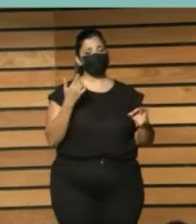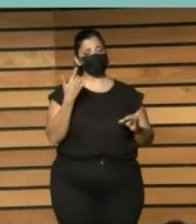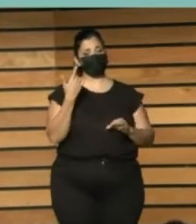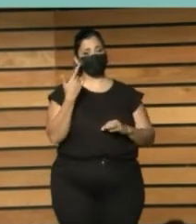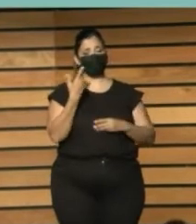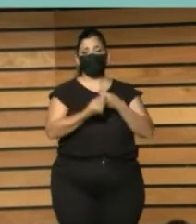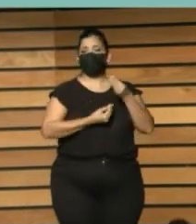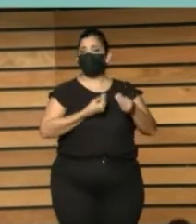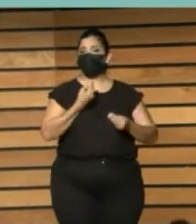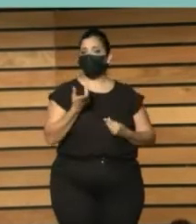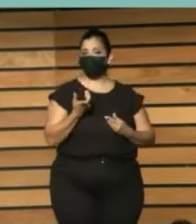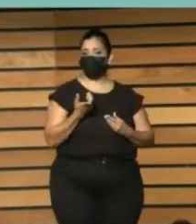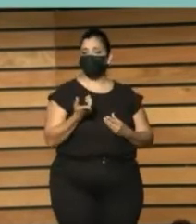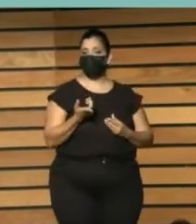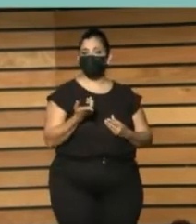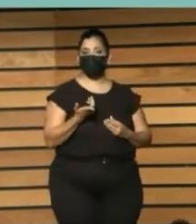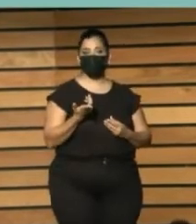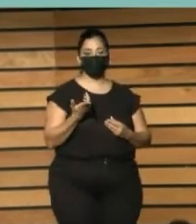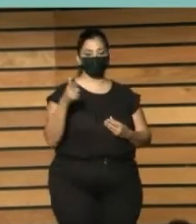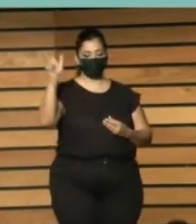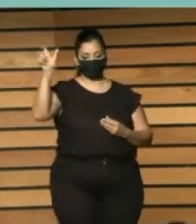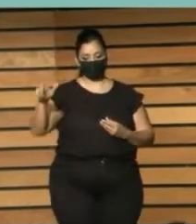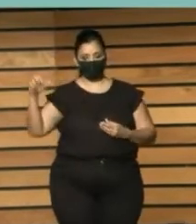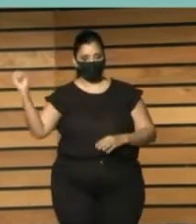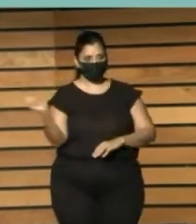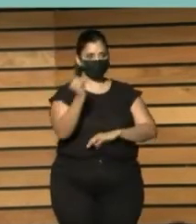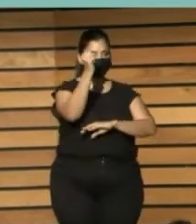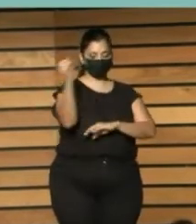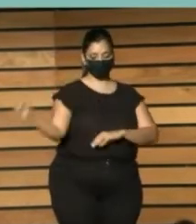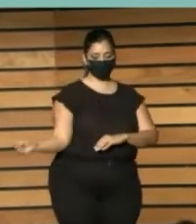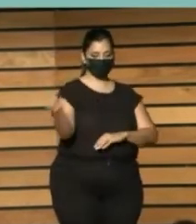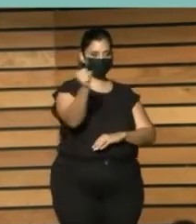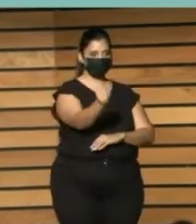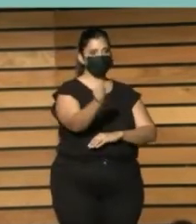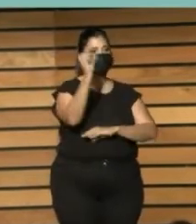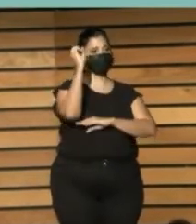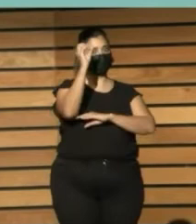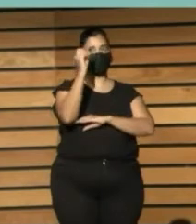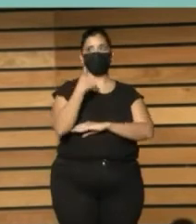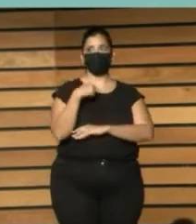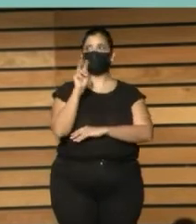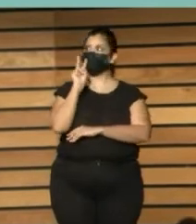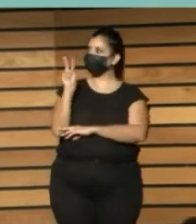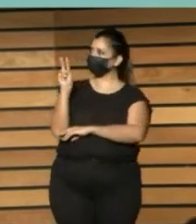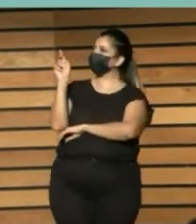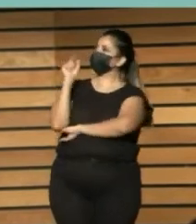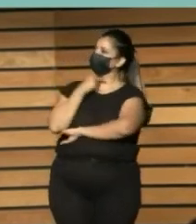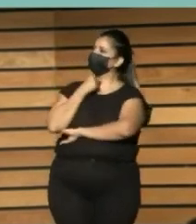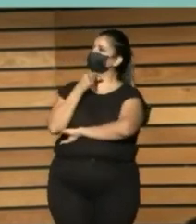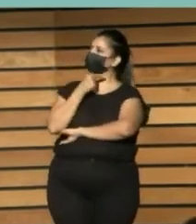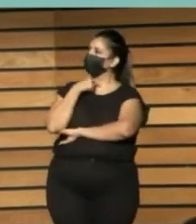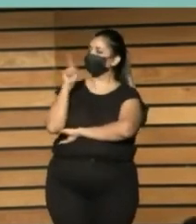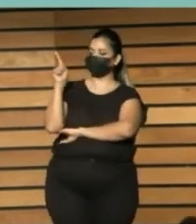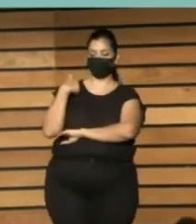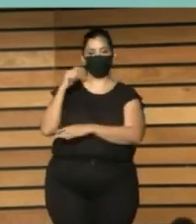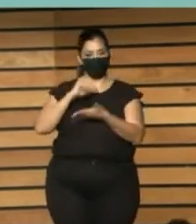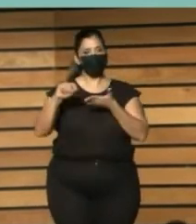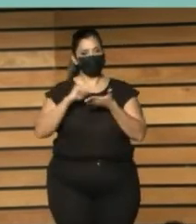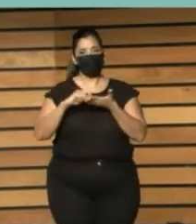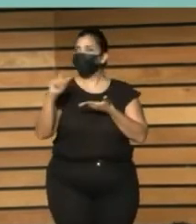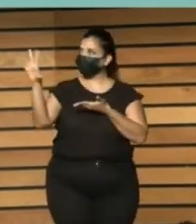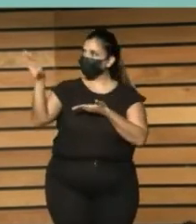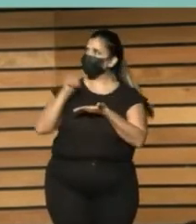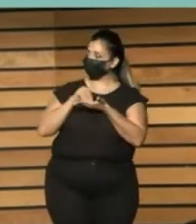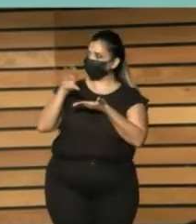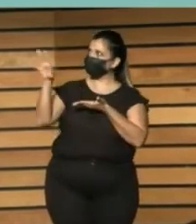una una intervención que que me gustó mucho y que recojo y que me ha apuntado aquí que